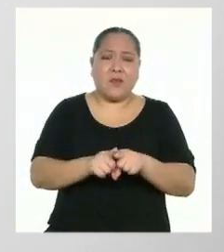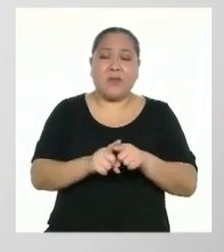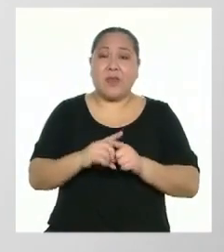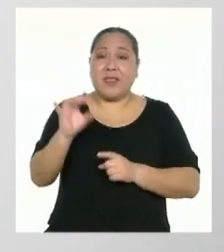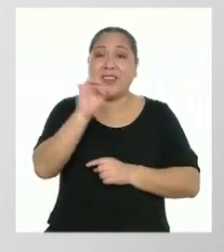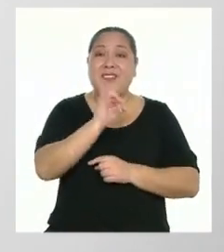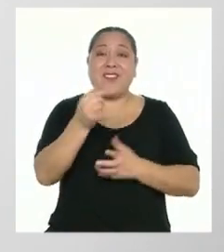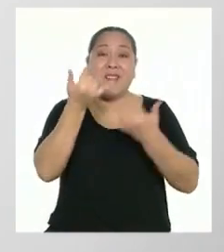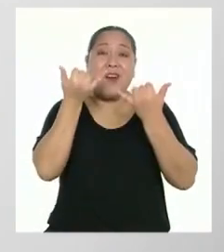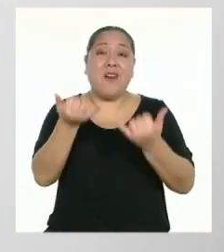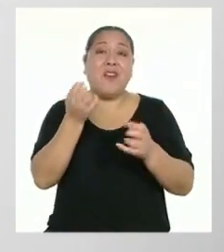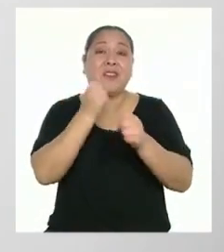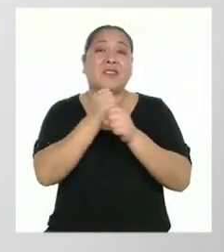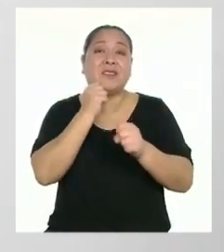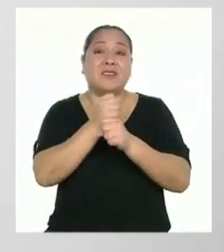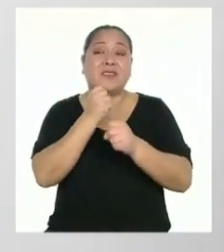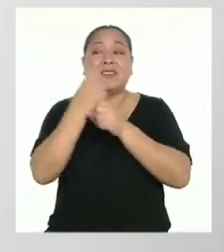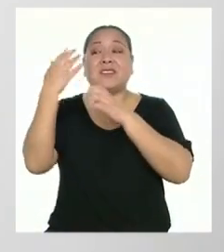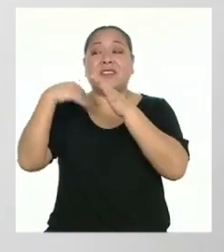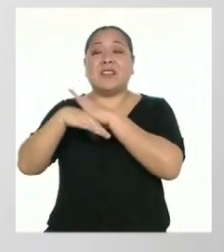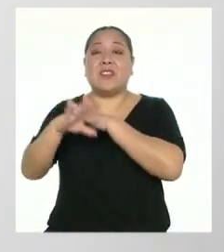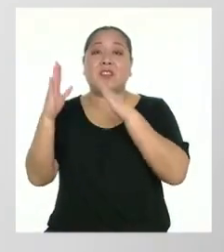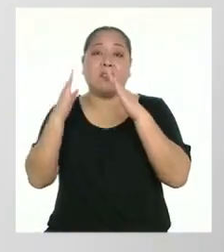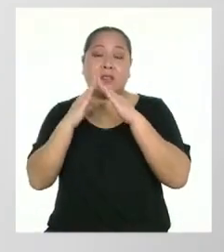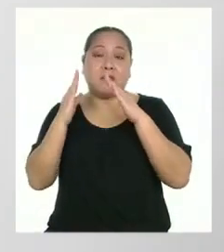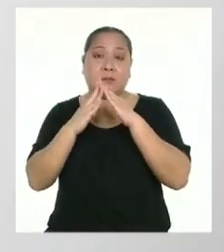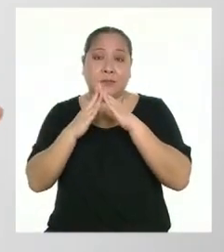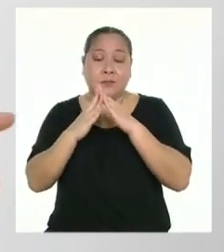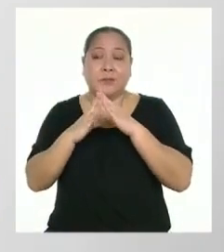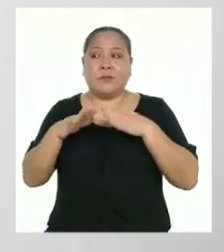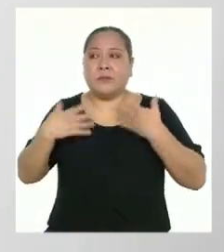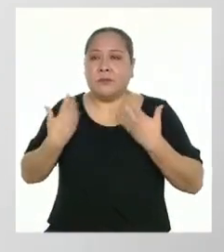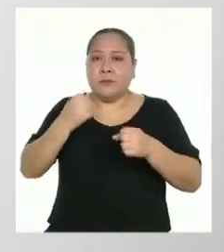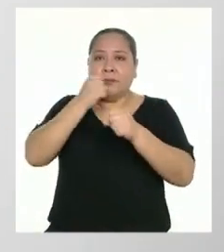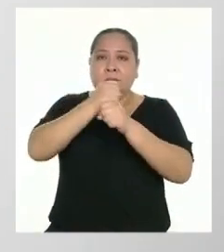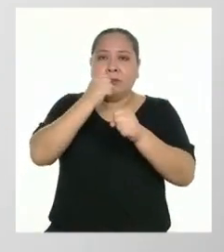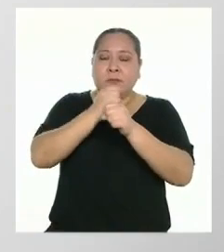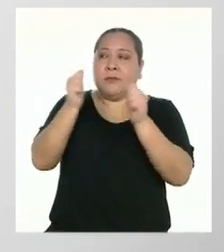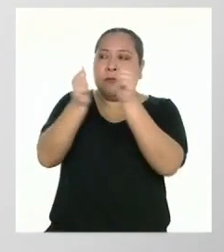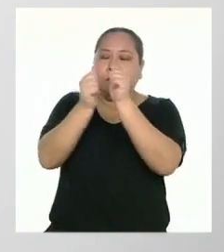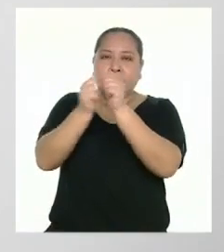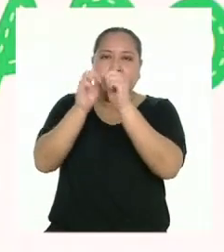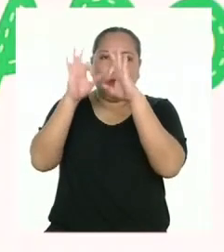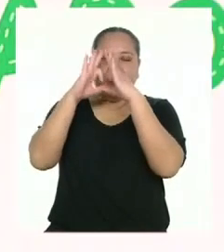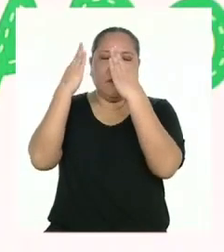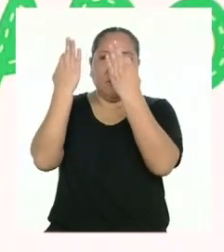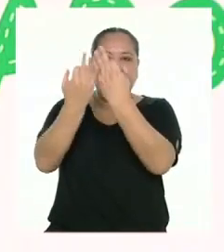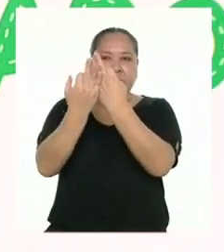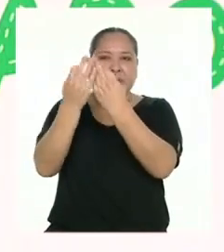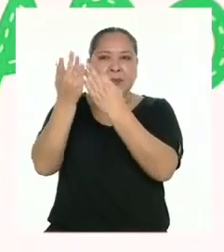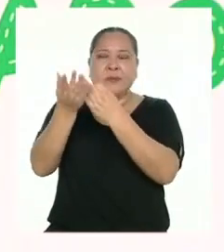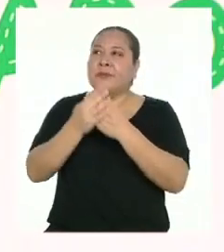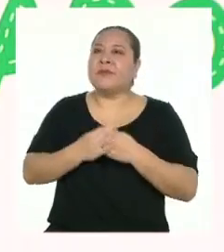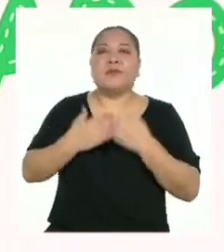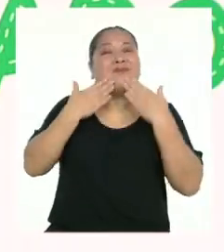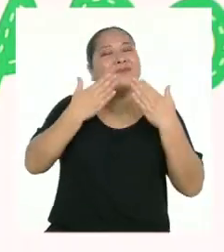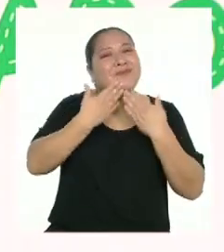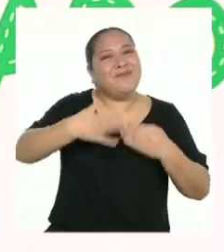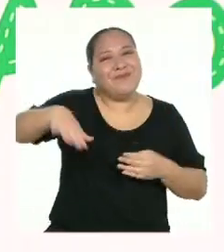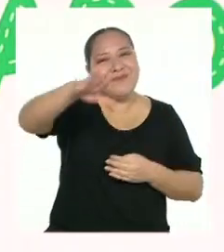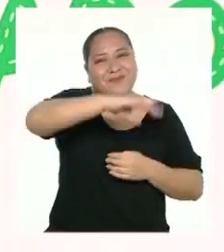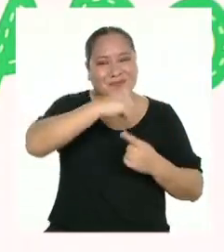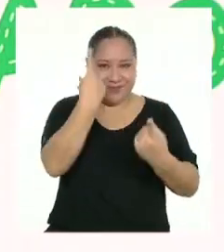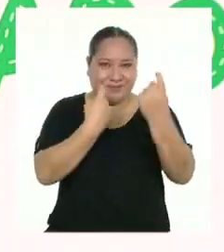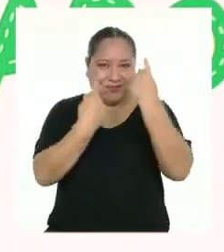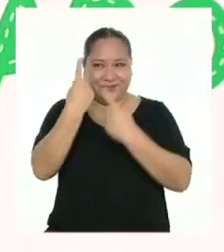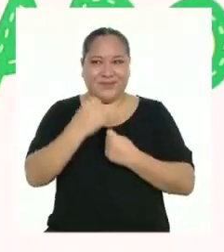aplicaremos ahora, en casa podemos trabajar con nuestros familiares. Gracias a todas y todos por